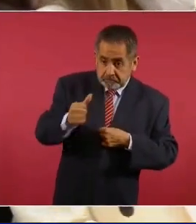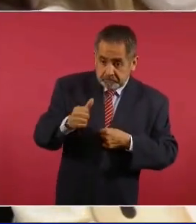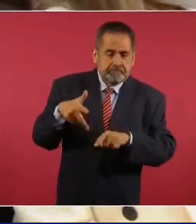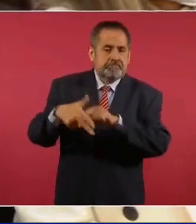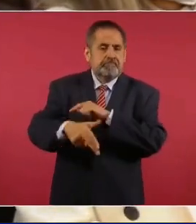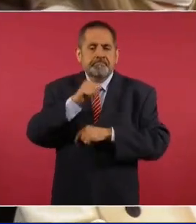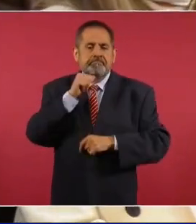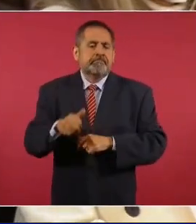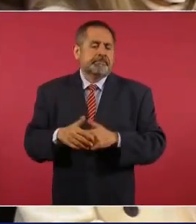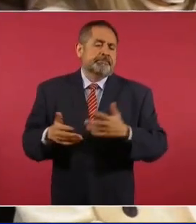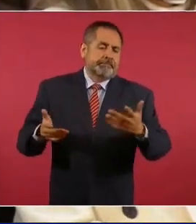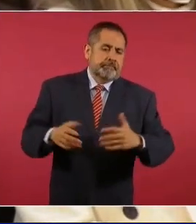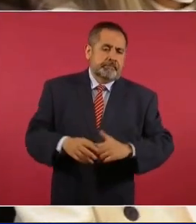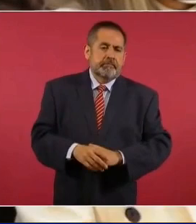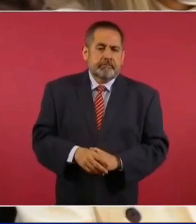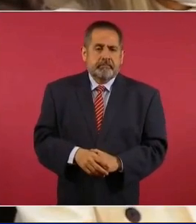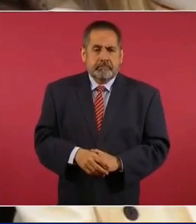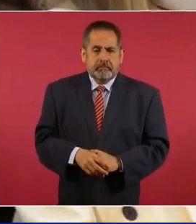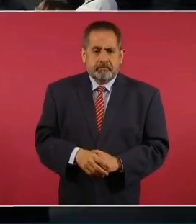no, pues no hay.